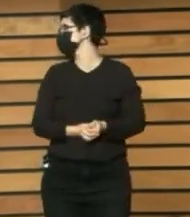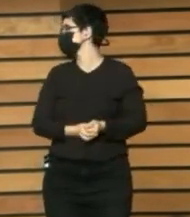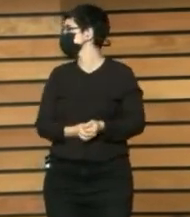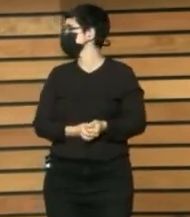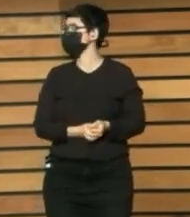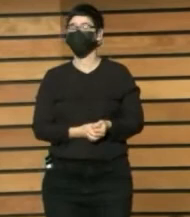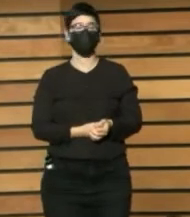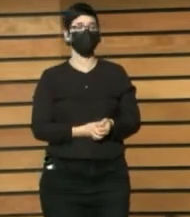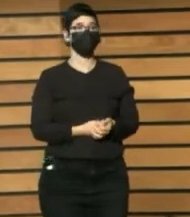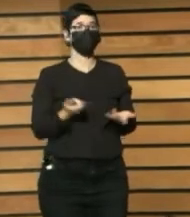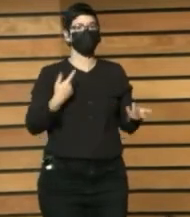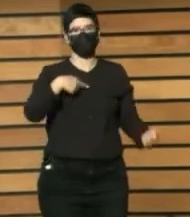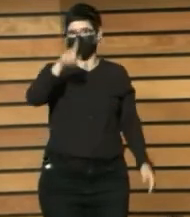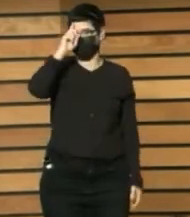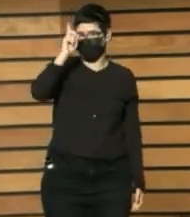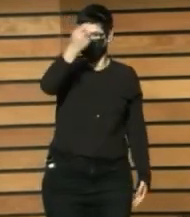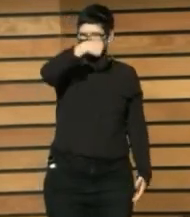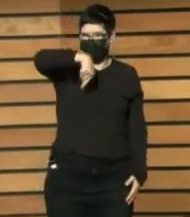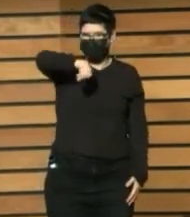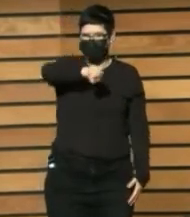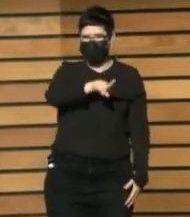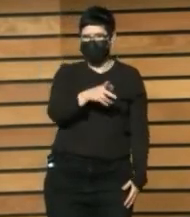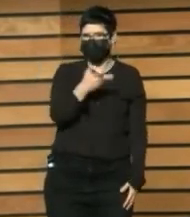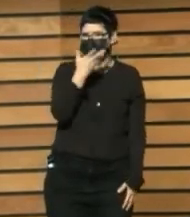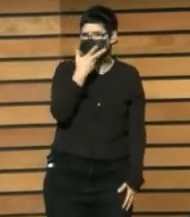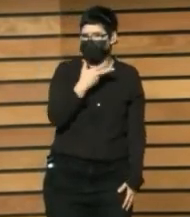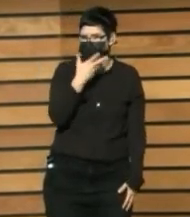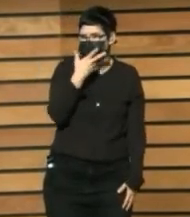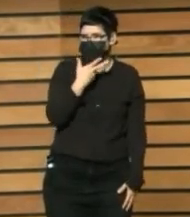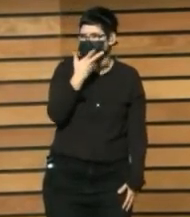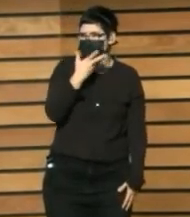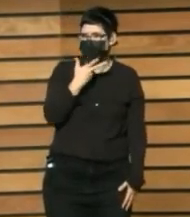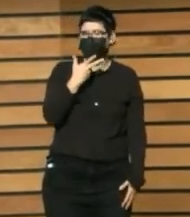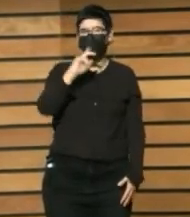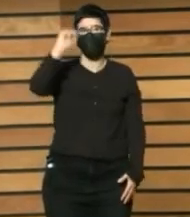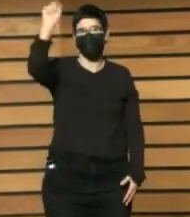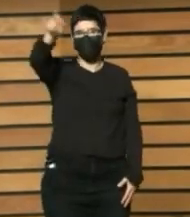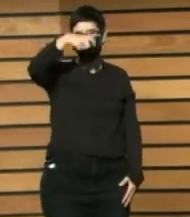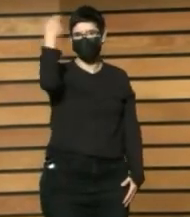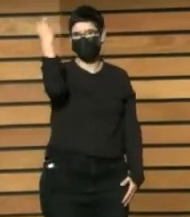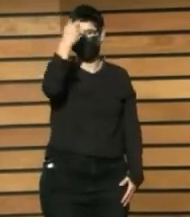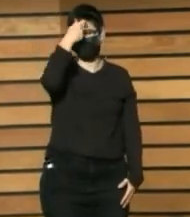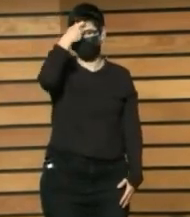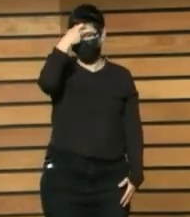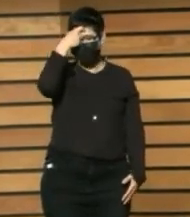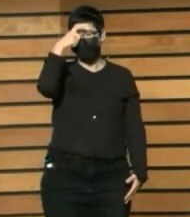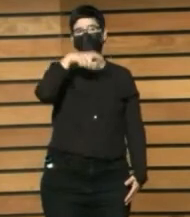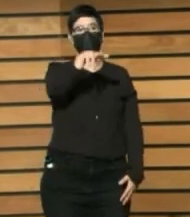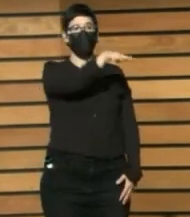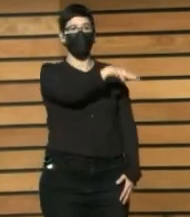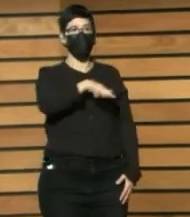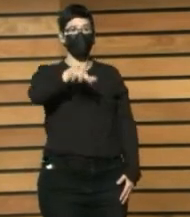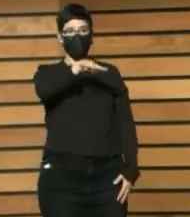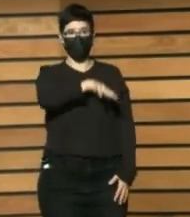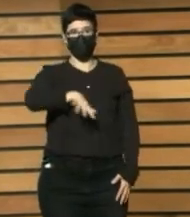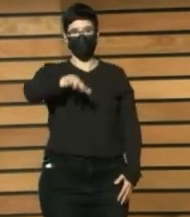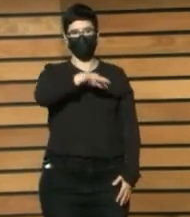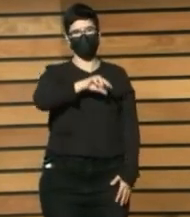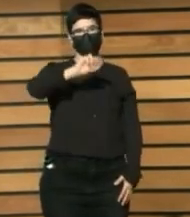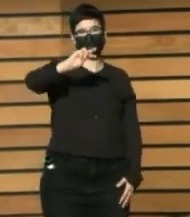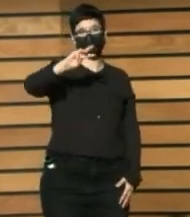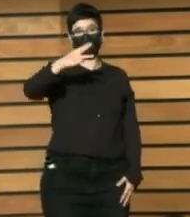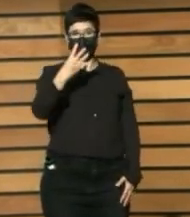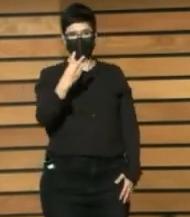Yo no sé Si ustedes Ya conocen El concepto De lugares Terceros